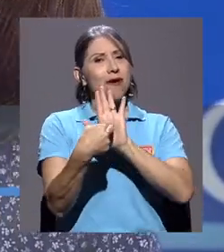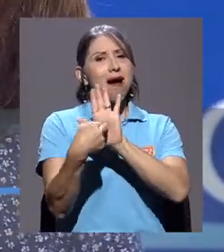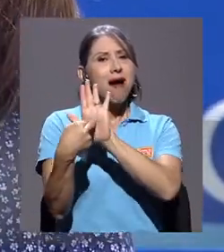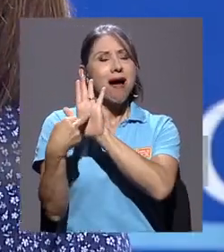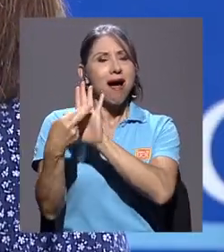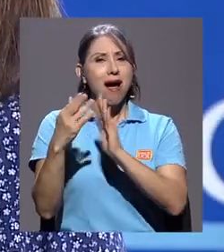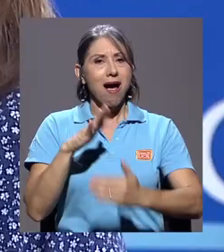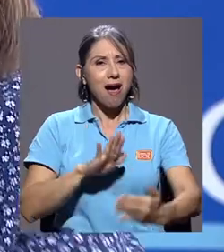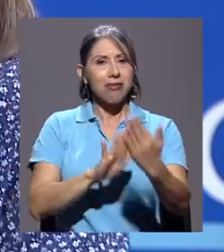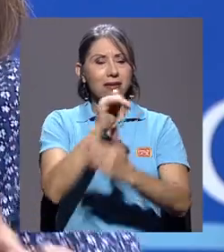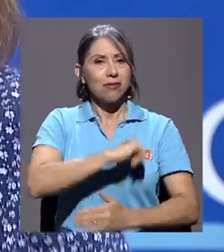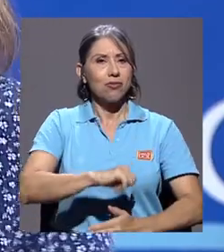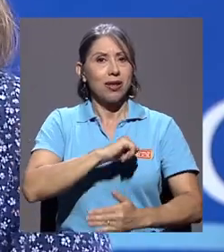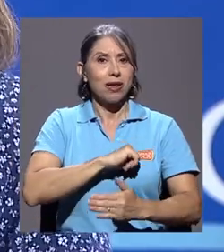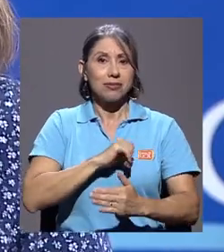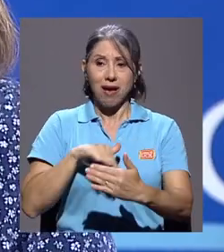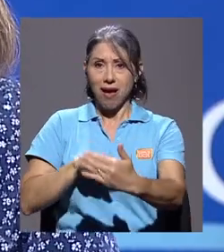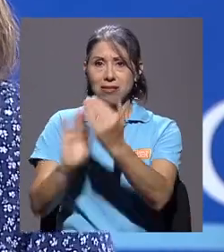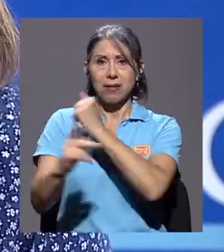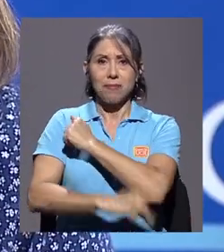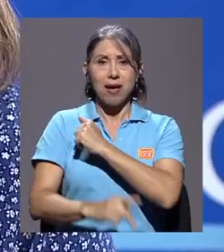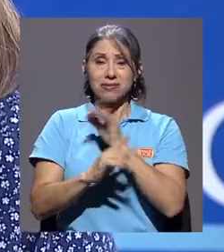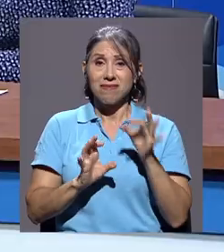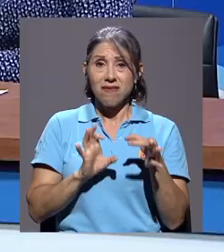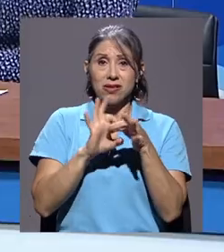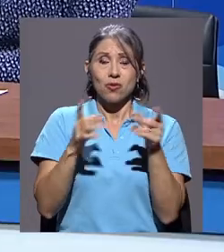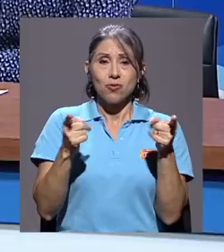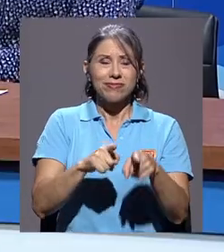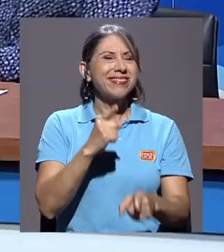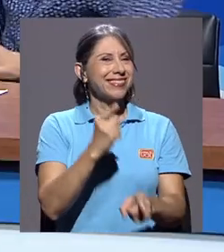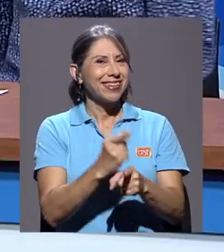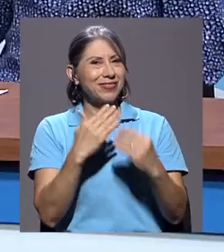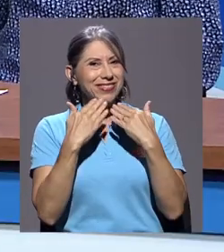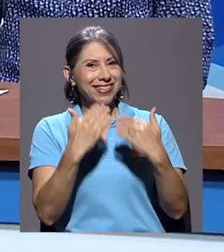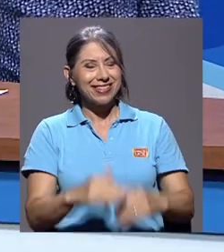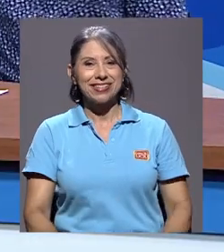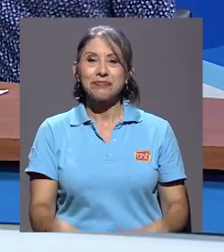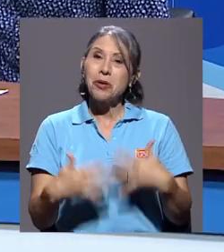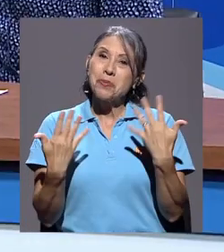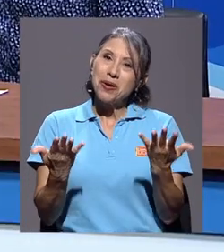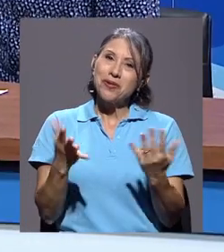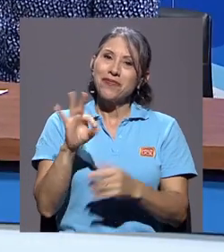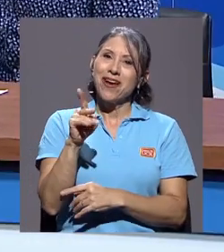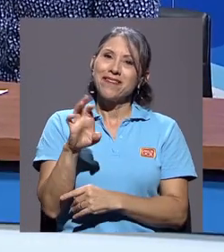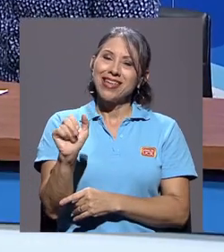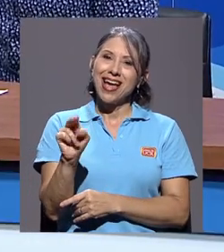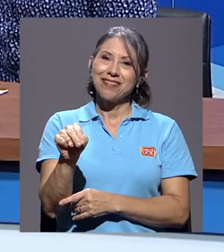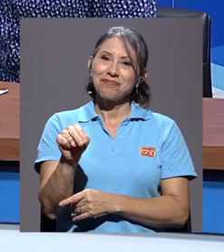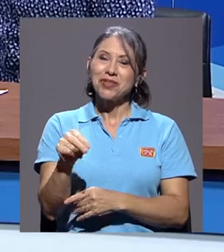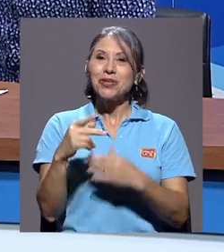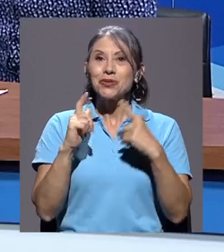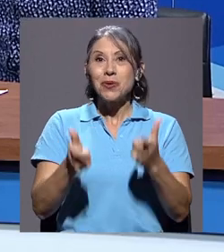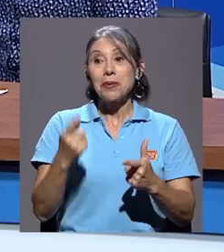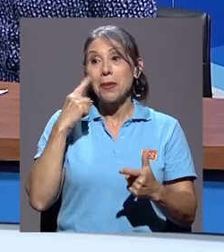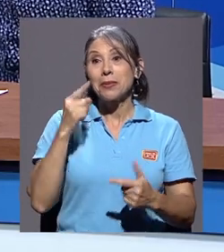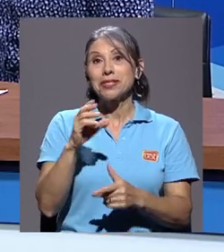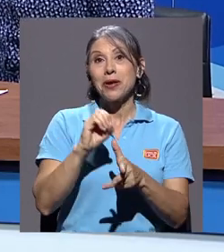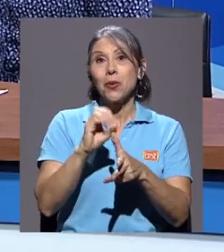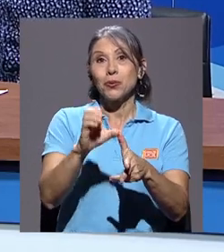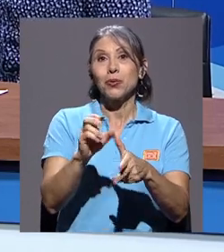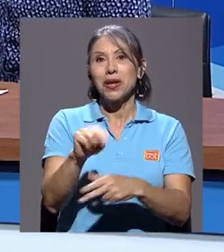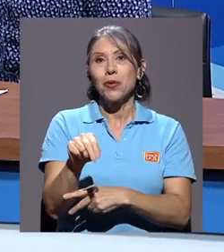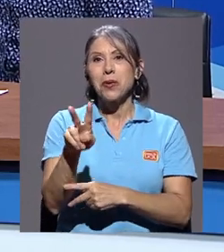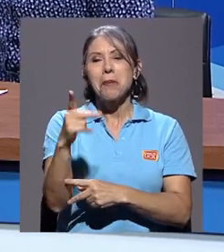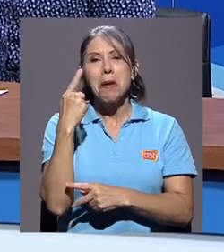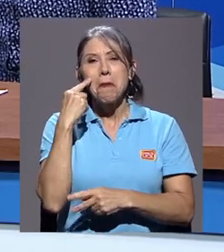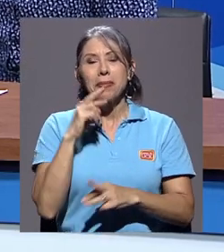autoridades y ante el país en relación con lo que está sucediendo. Exacto. Muchísimas gracias. Bueno, Fabián, muchísima suerte. Vamos a ver en octubre, noviembre